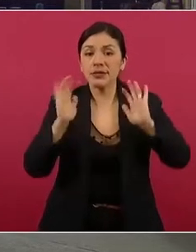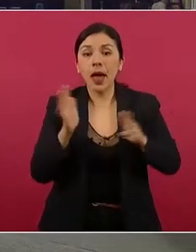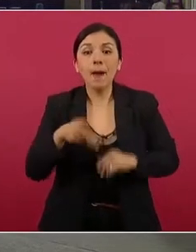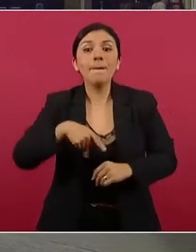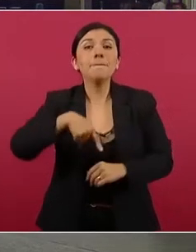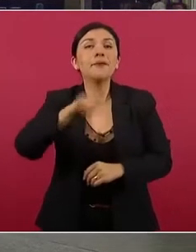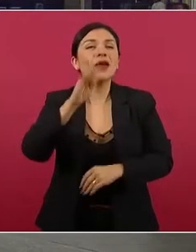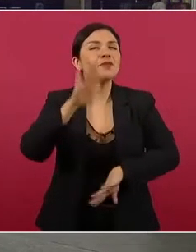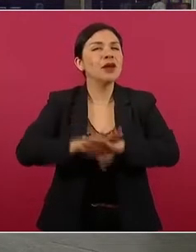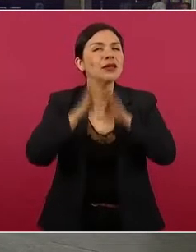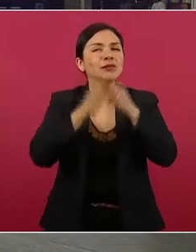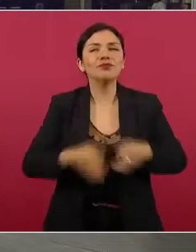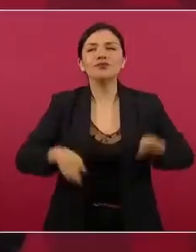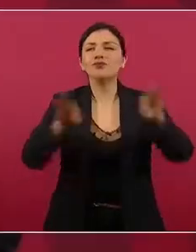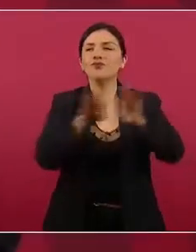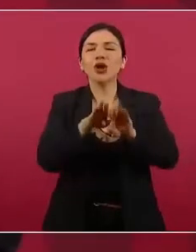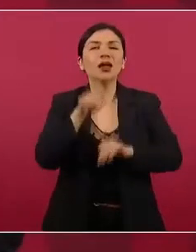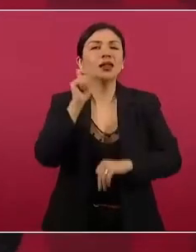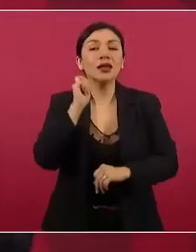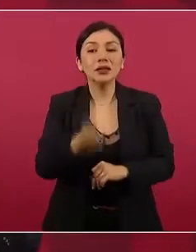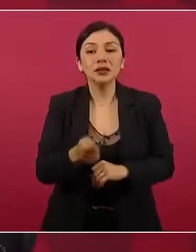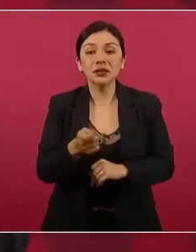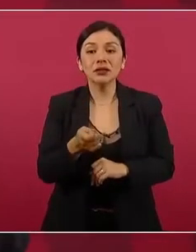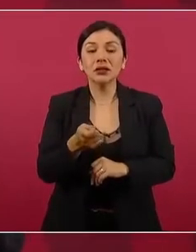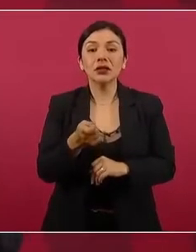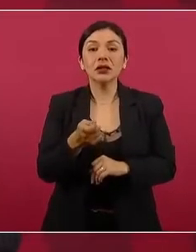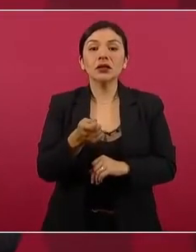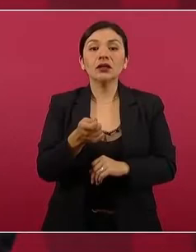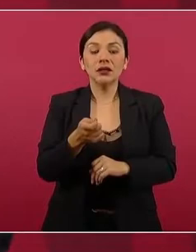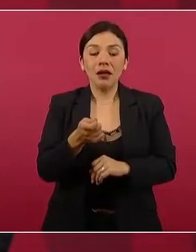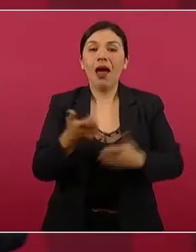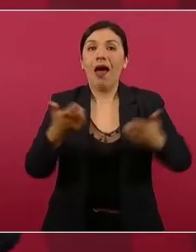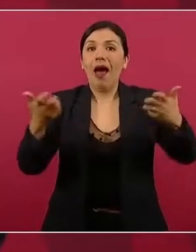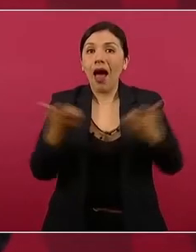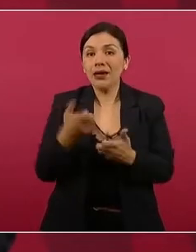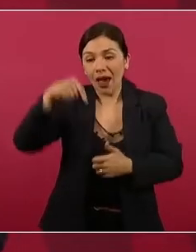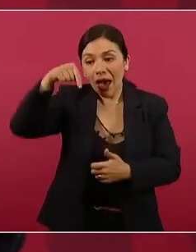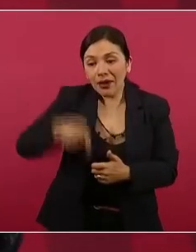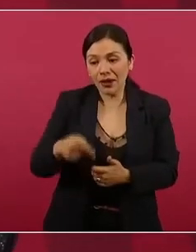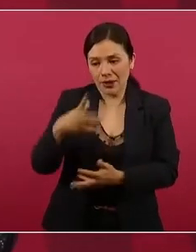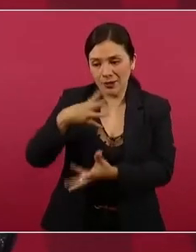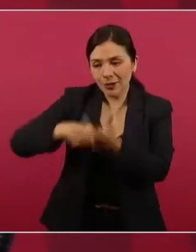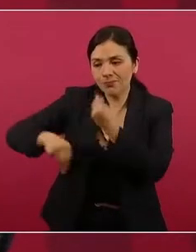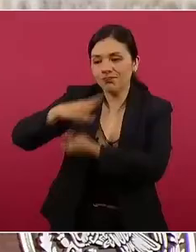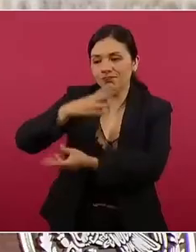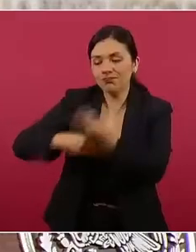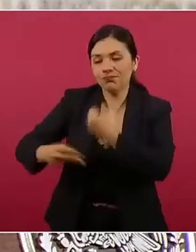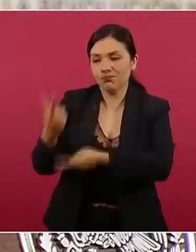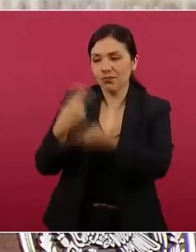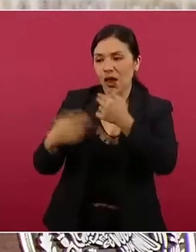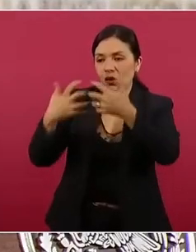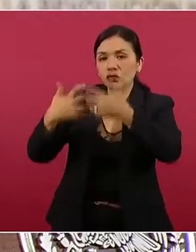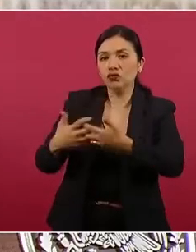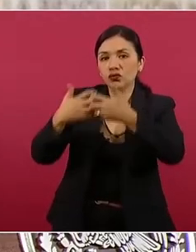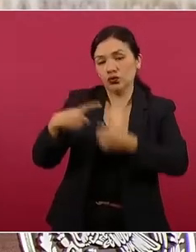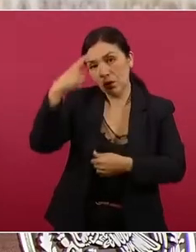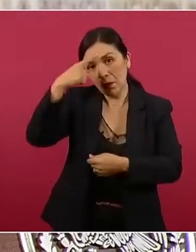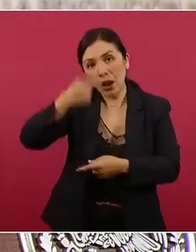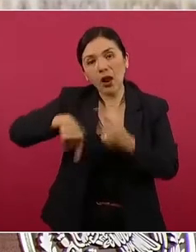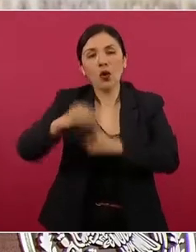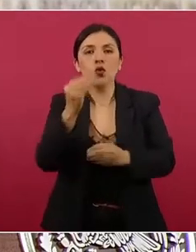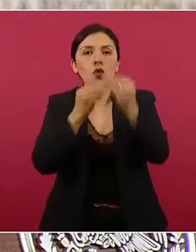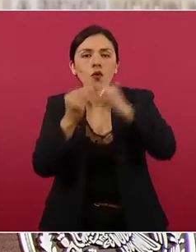clave está en producir lo que consumimos. O sea,